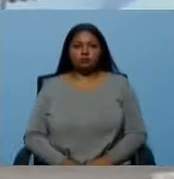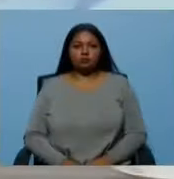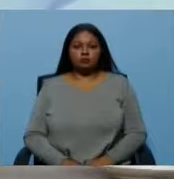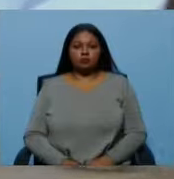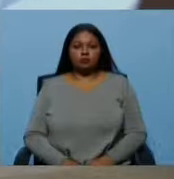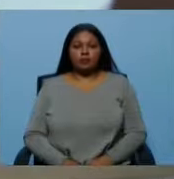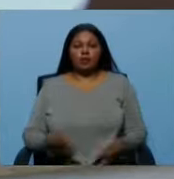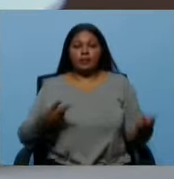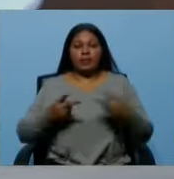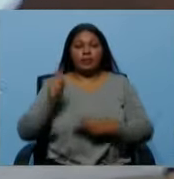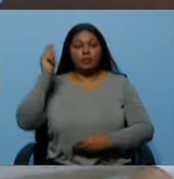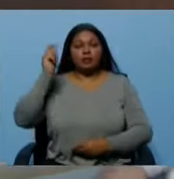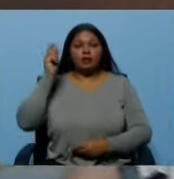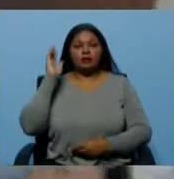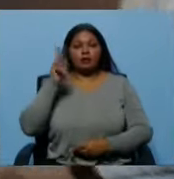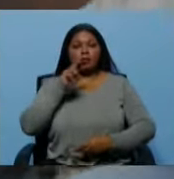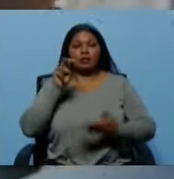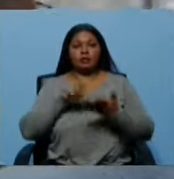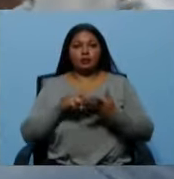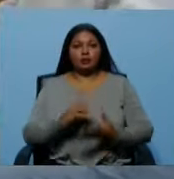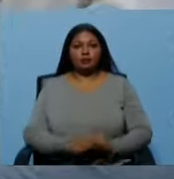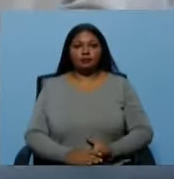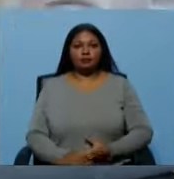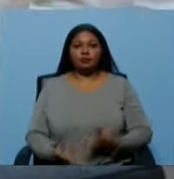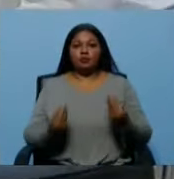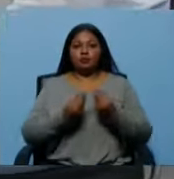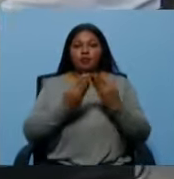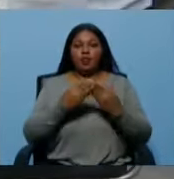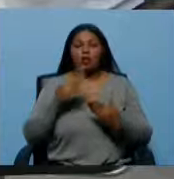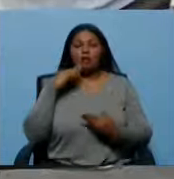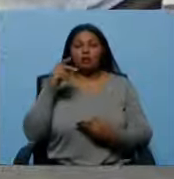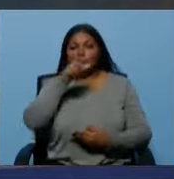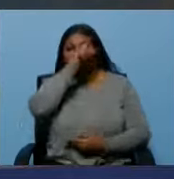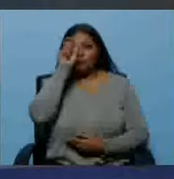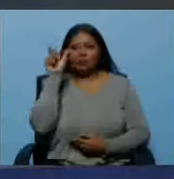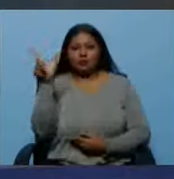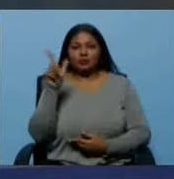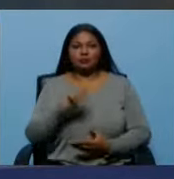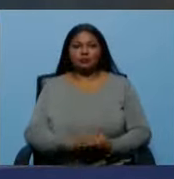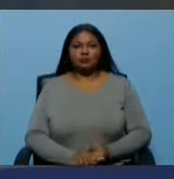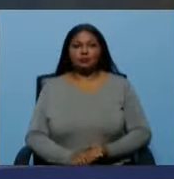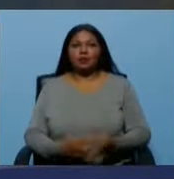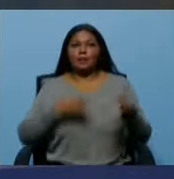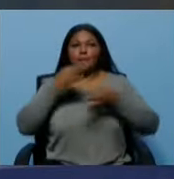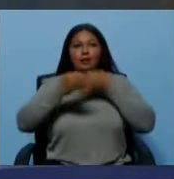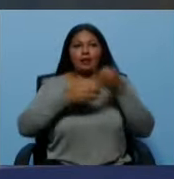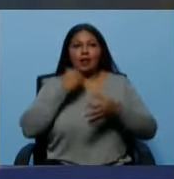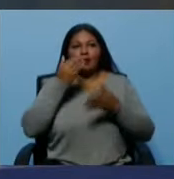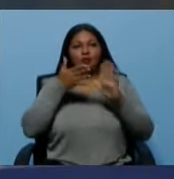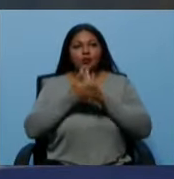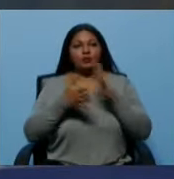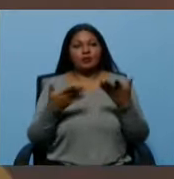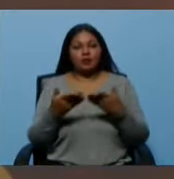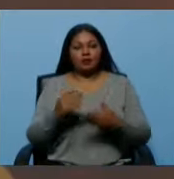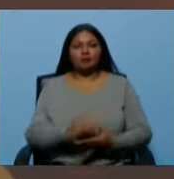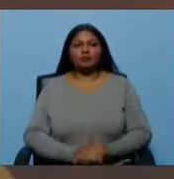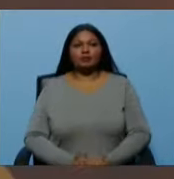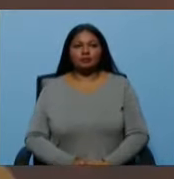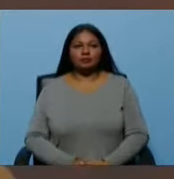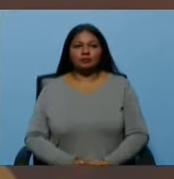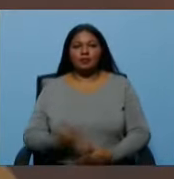diputado a la Asamblea Nacional, además de la juventud del PSU. Y bueno, vamos hablar acerca... Todavía no. Hasta los 35.